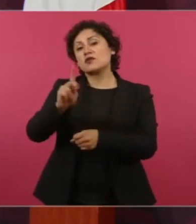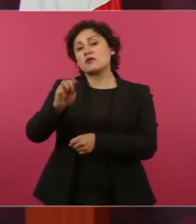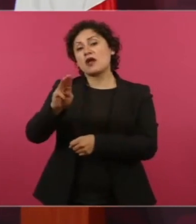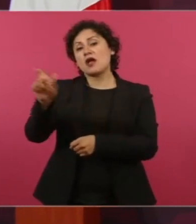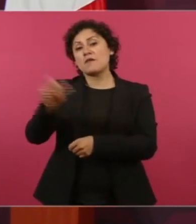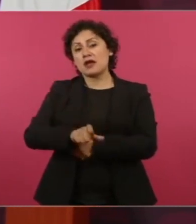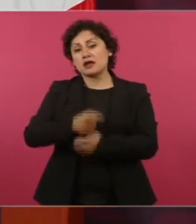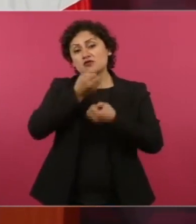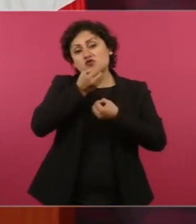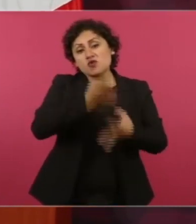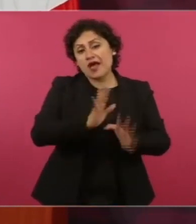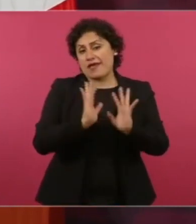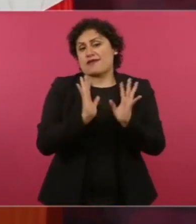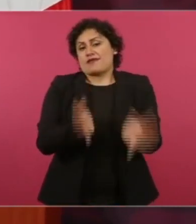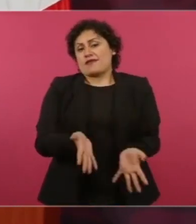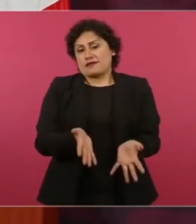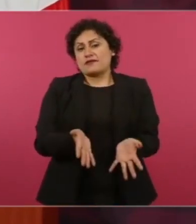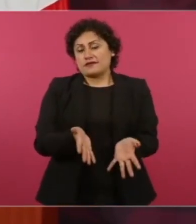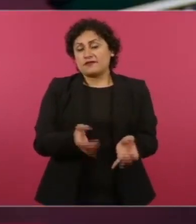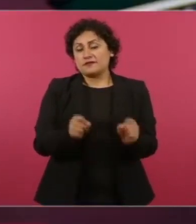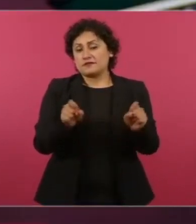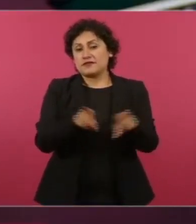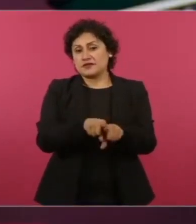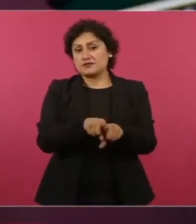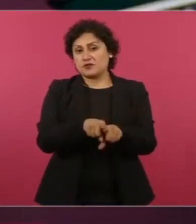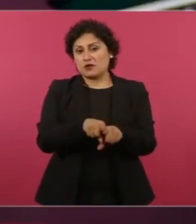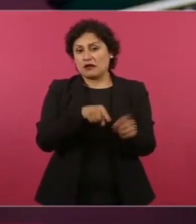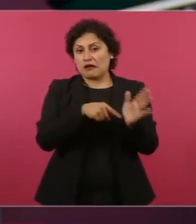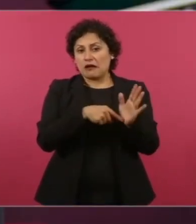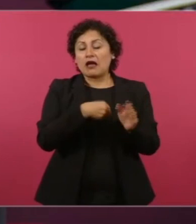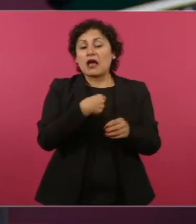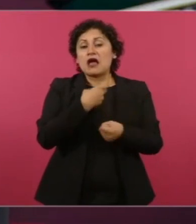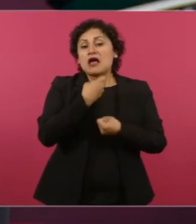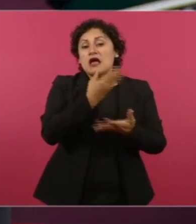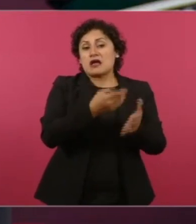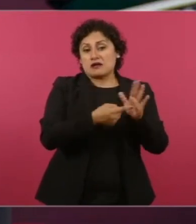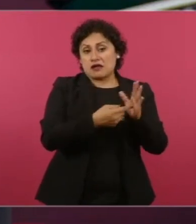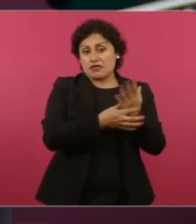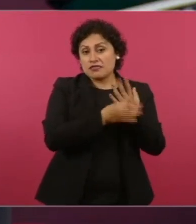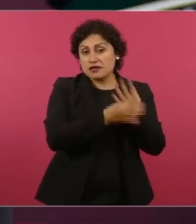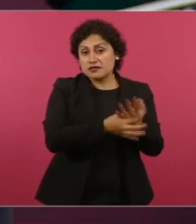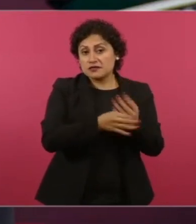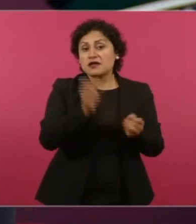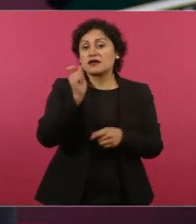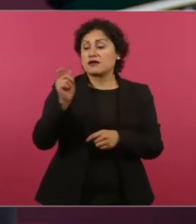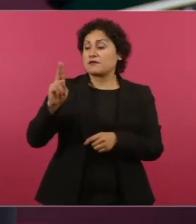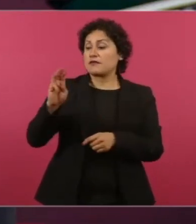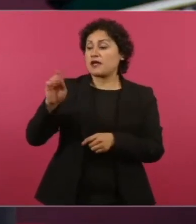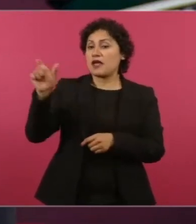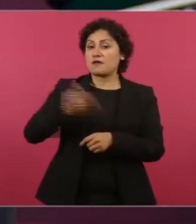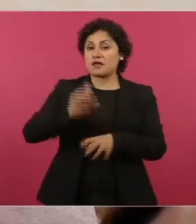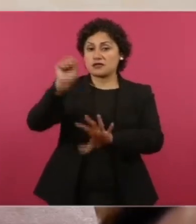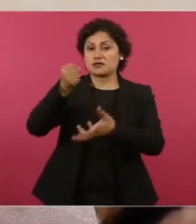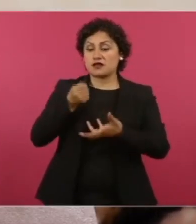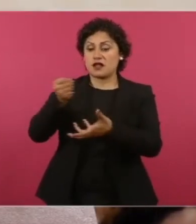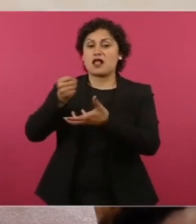usaban muchísimo dinero de Pemex para la campaña,